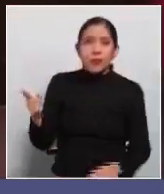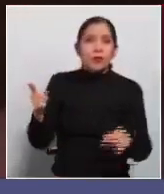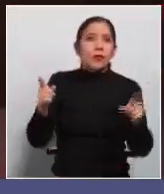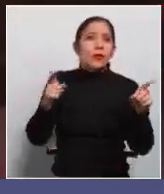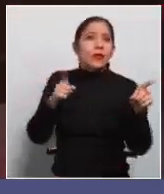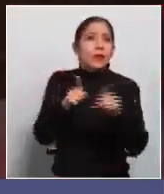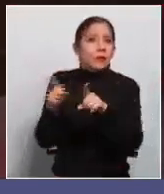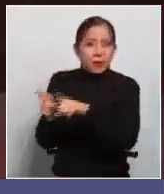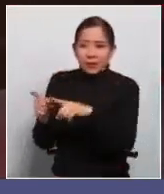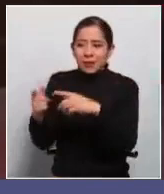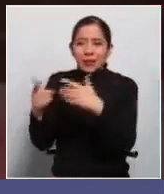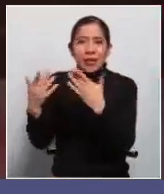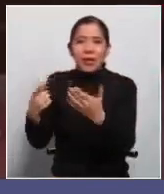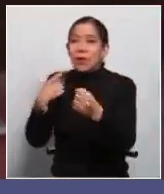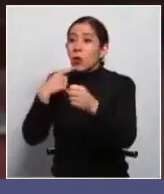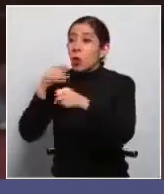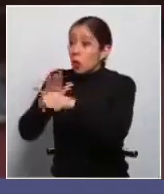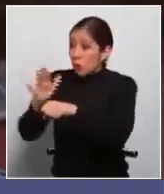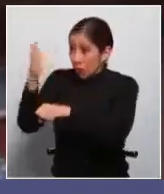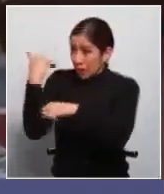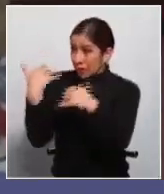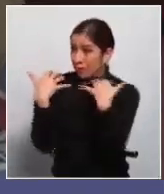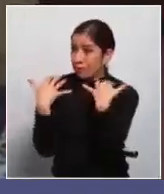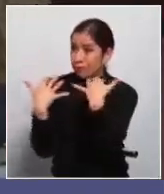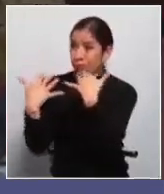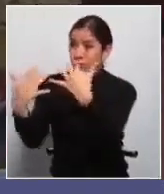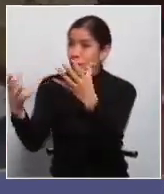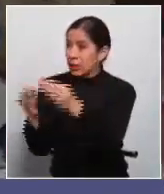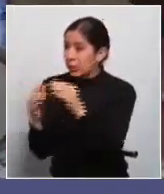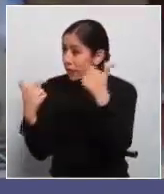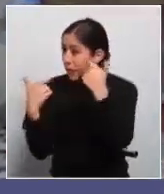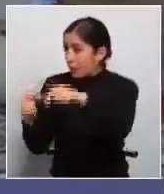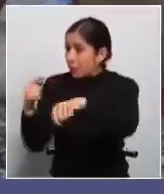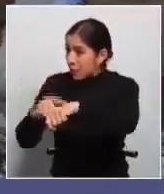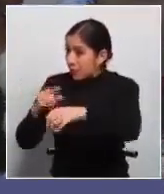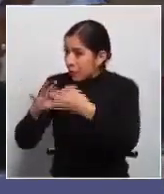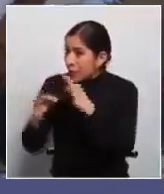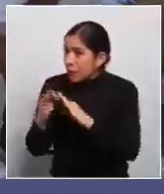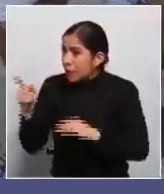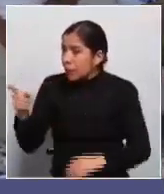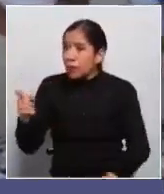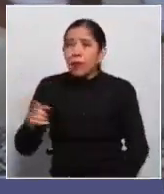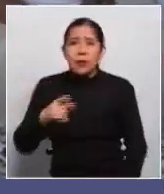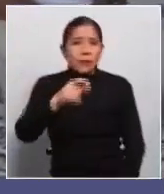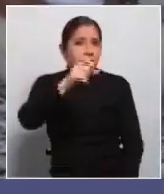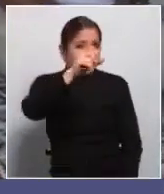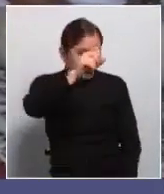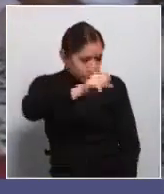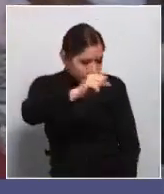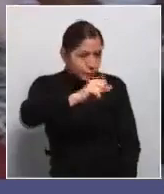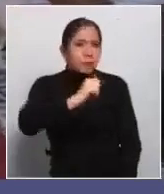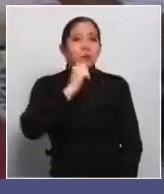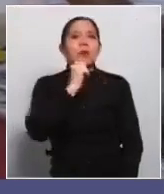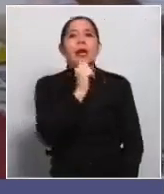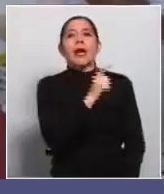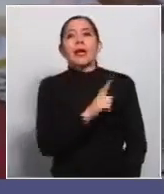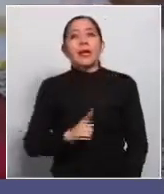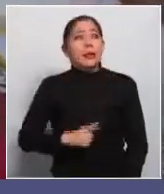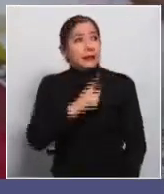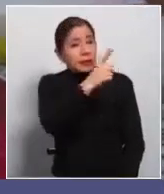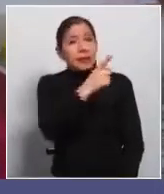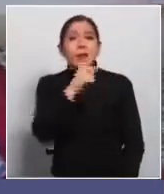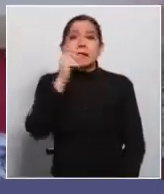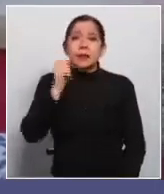comprometido en un ampliado con fecha límite incluso. Sí, la honorable se ha comprometido, cosa que